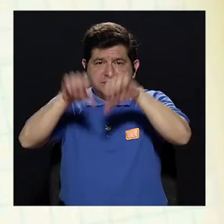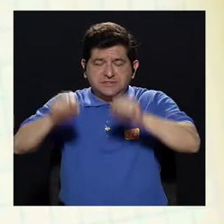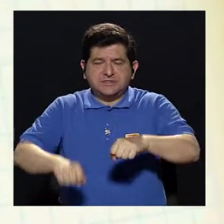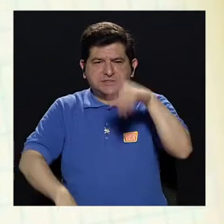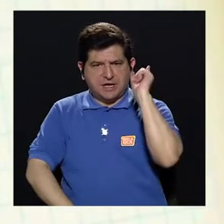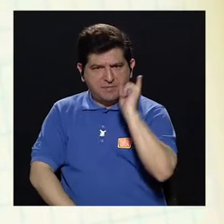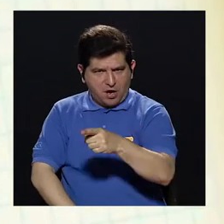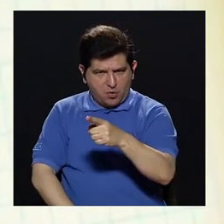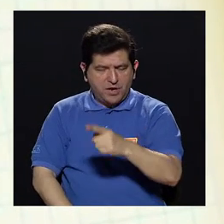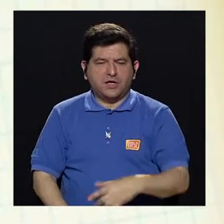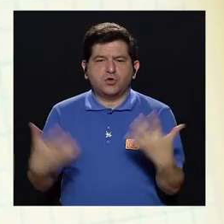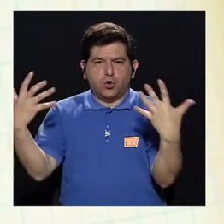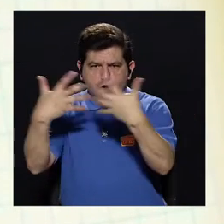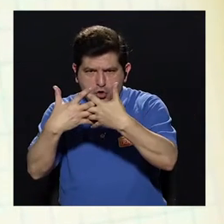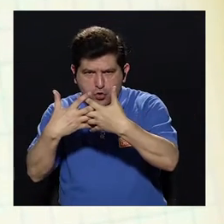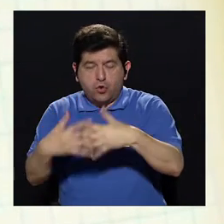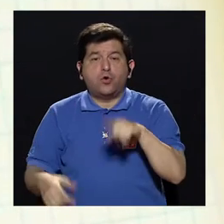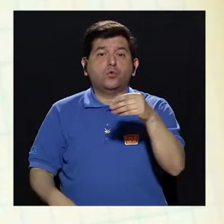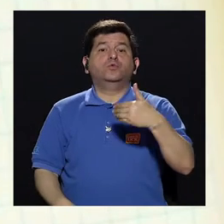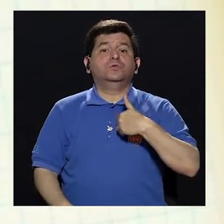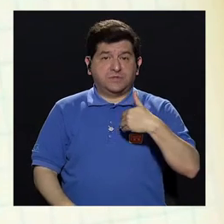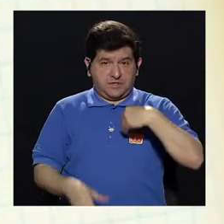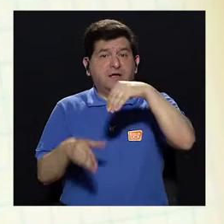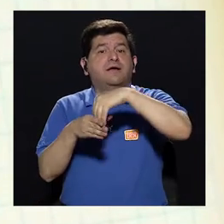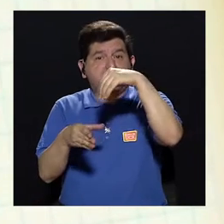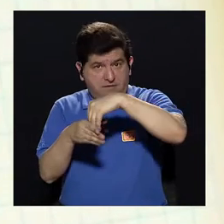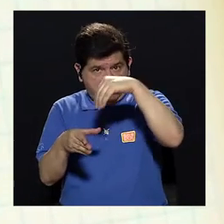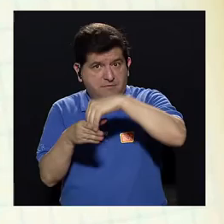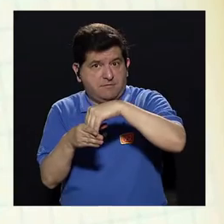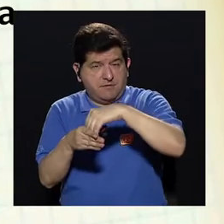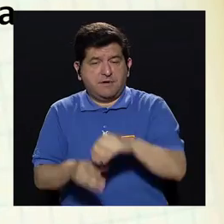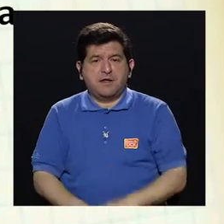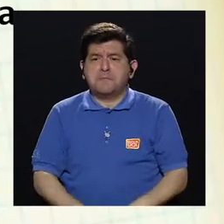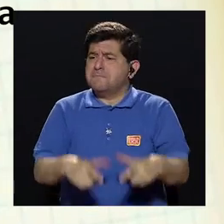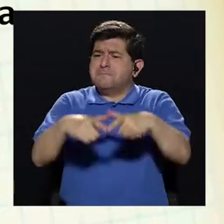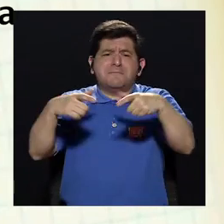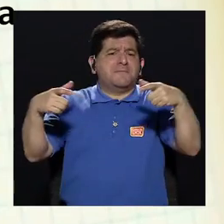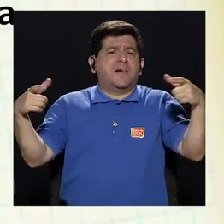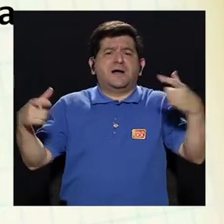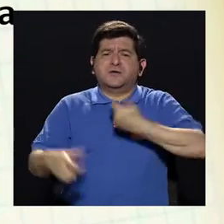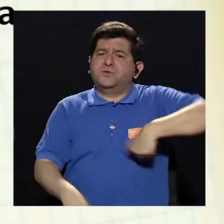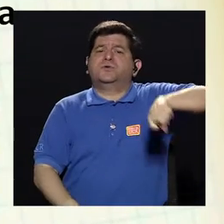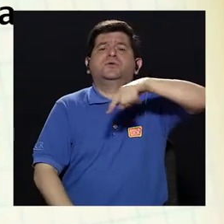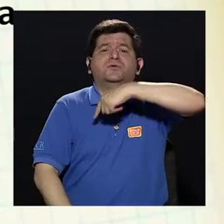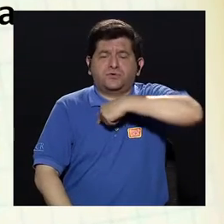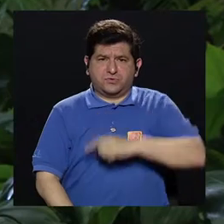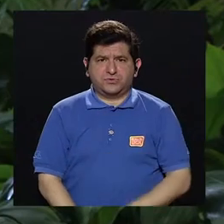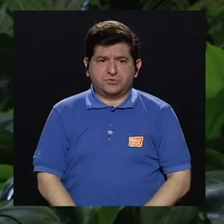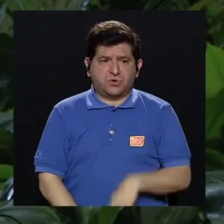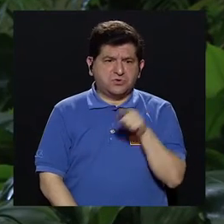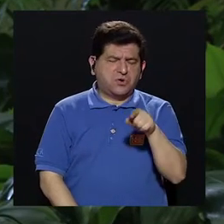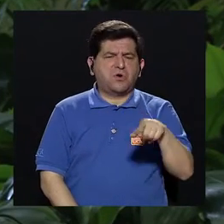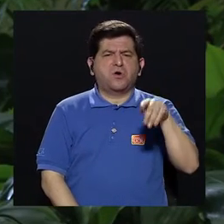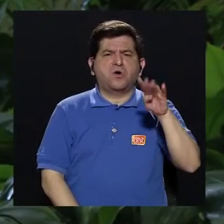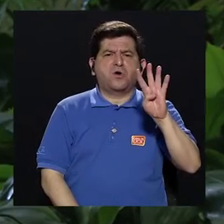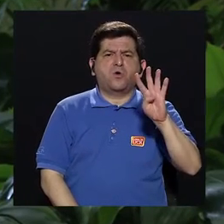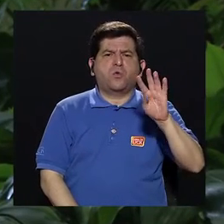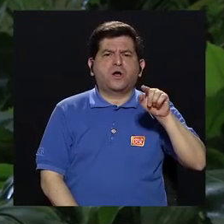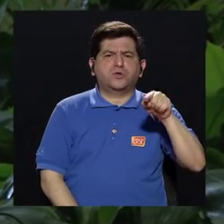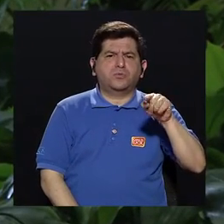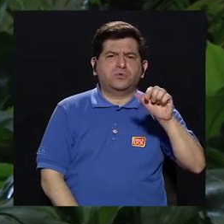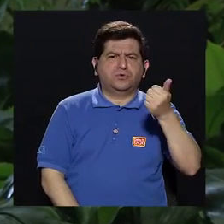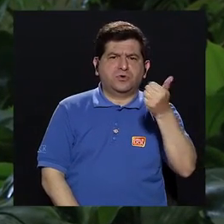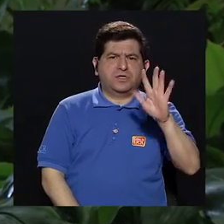obligatorio complementario, que usted tiene que aportar para la gran mayoría de nosotros es entre 4